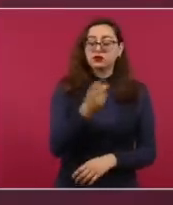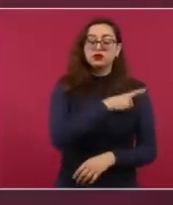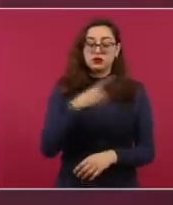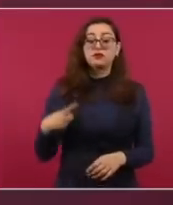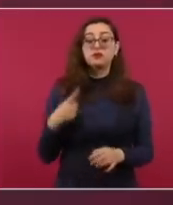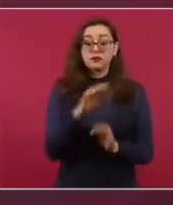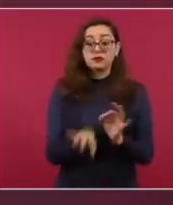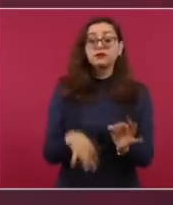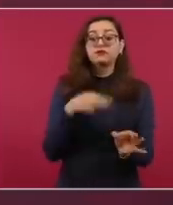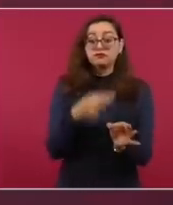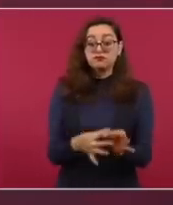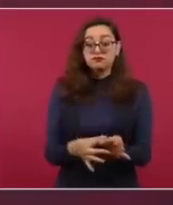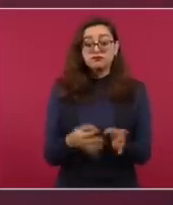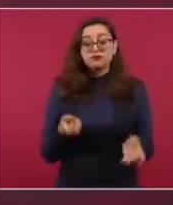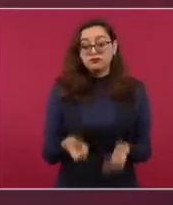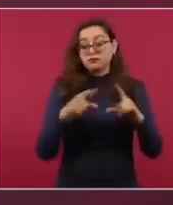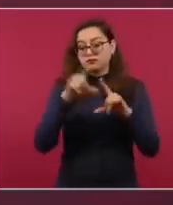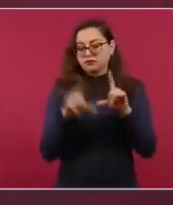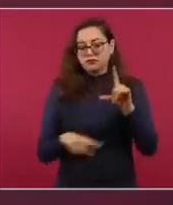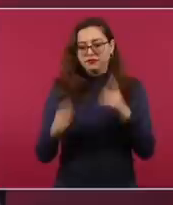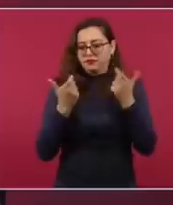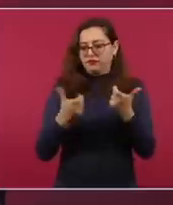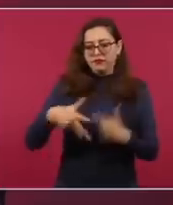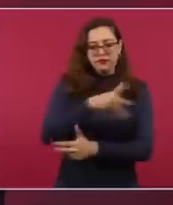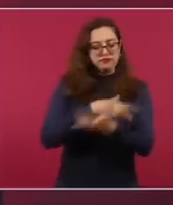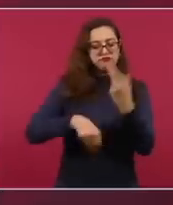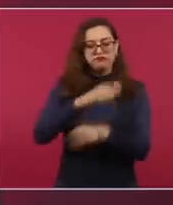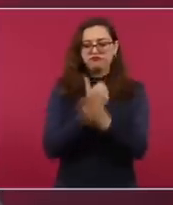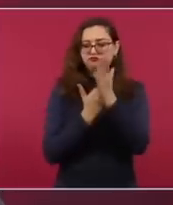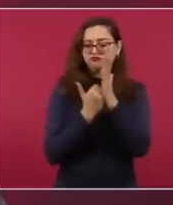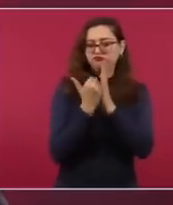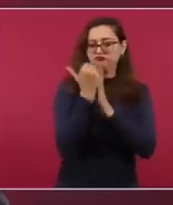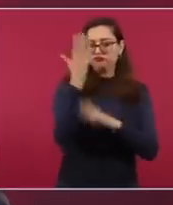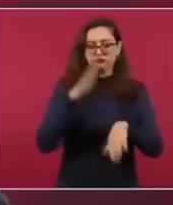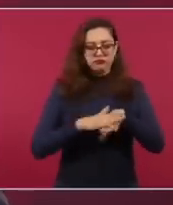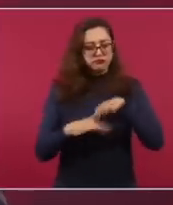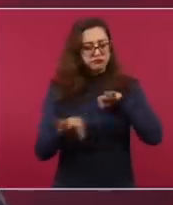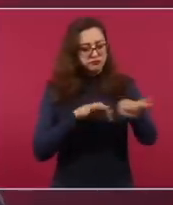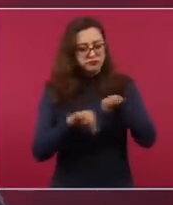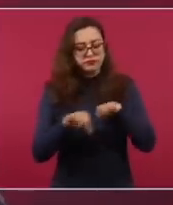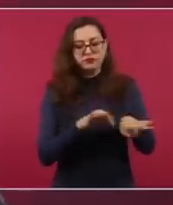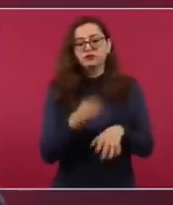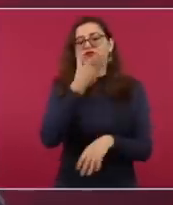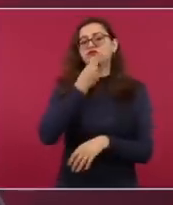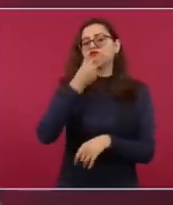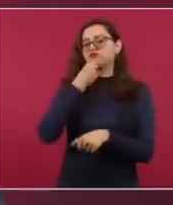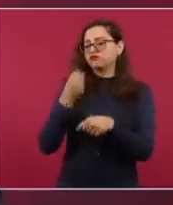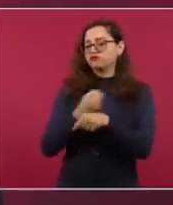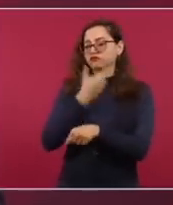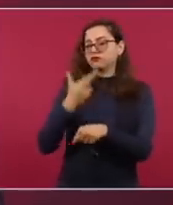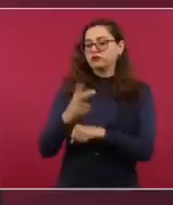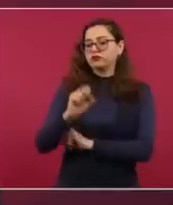significarían inversiones multimillonarias. Ya están estimados los empleos. El secretario de Hacienda y Crédito Público presentó el detalle